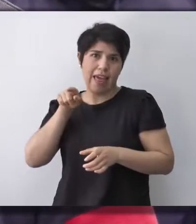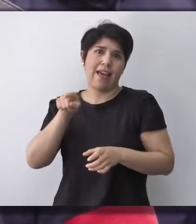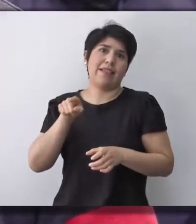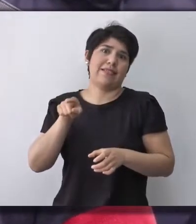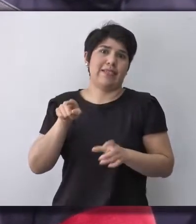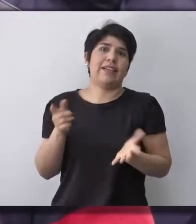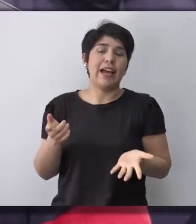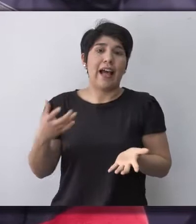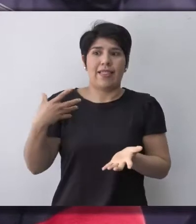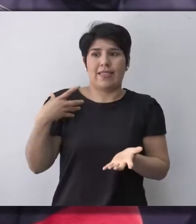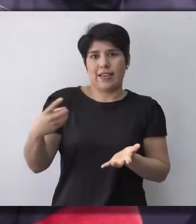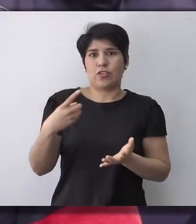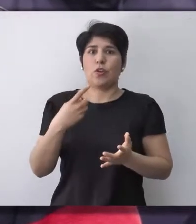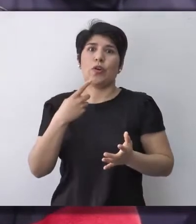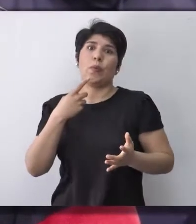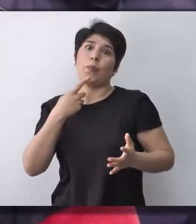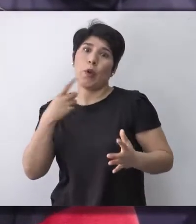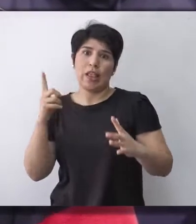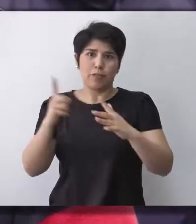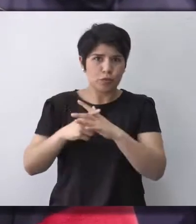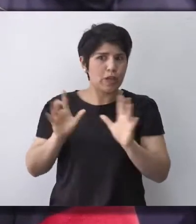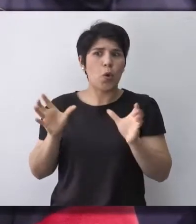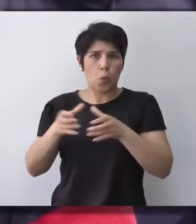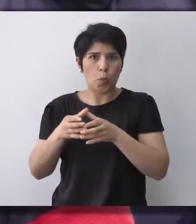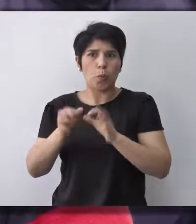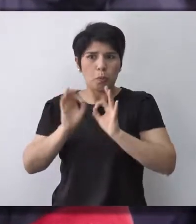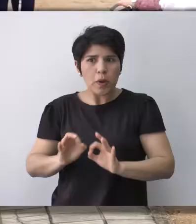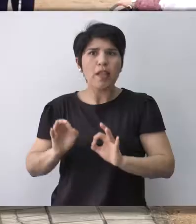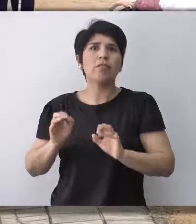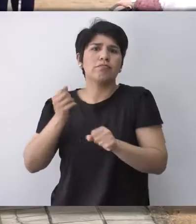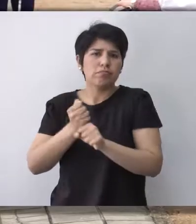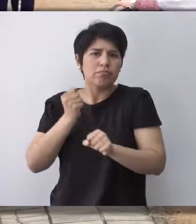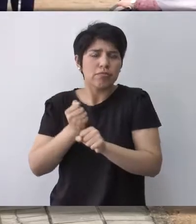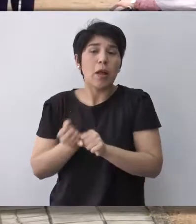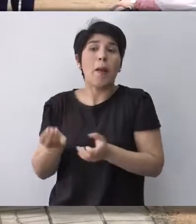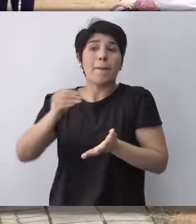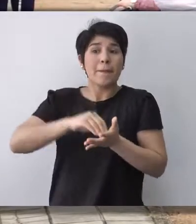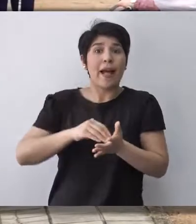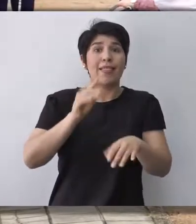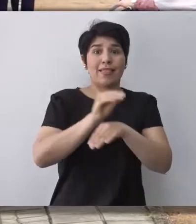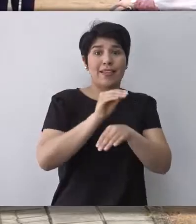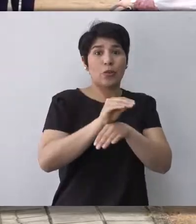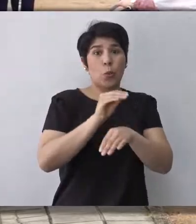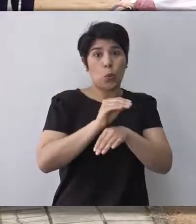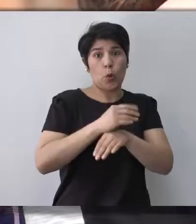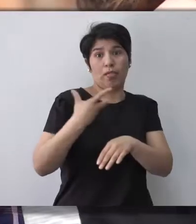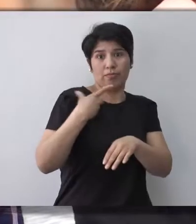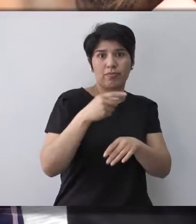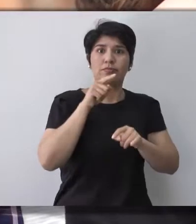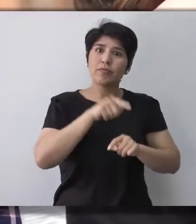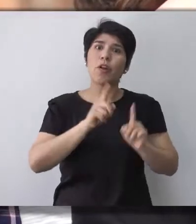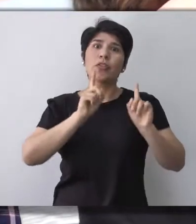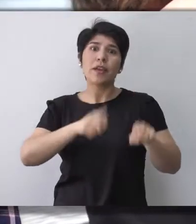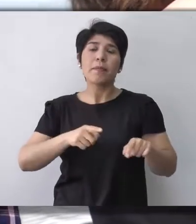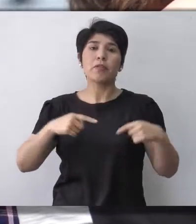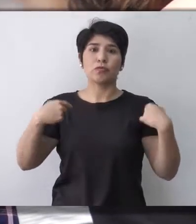y la dirección, todo lo que es el equipo de la dirección de políticas inclusivas, y la dirección de cultura, que también